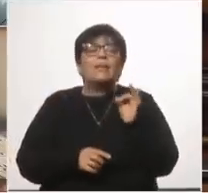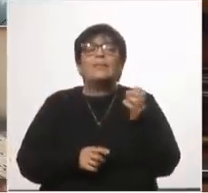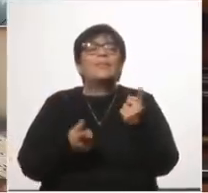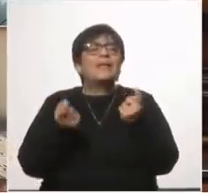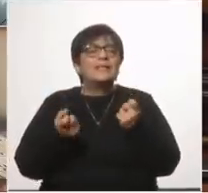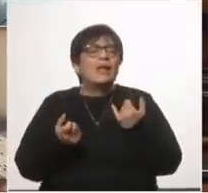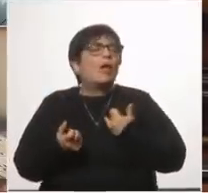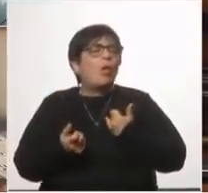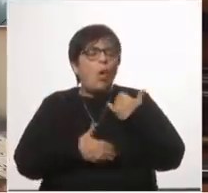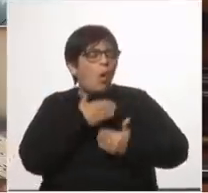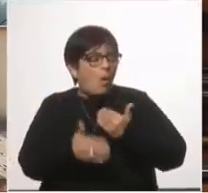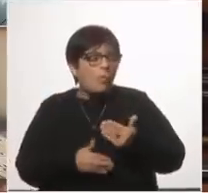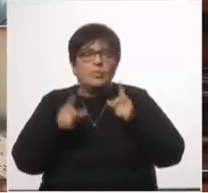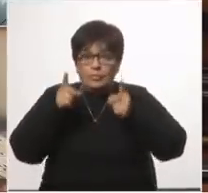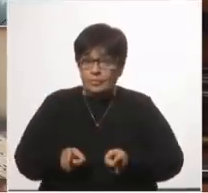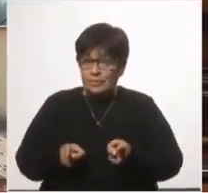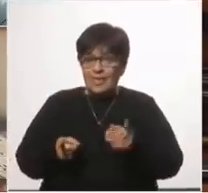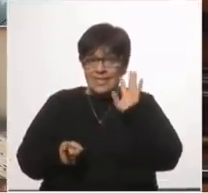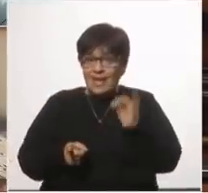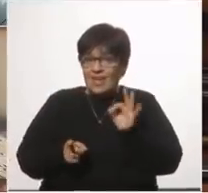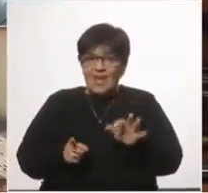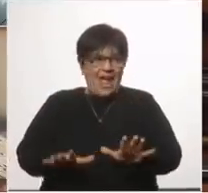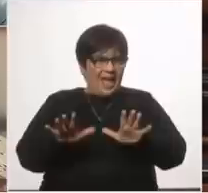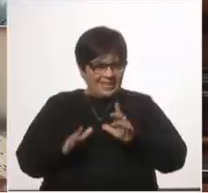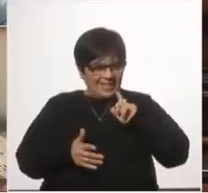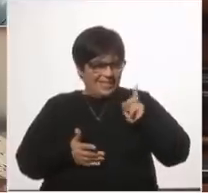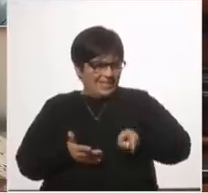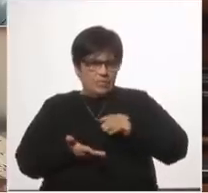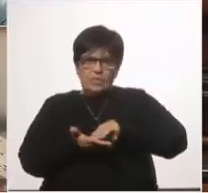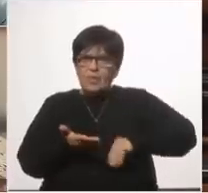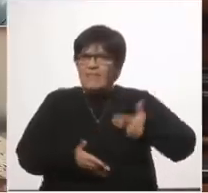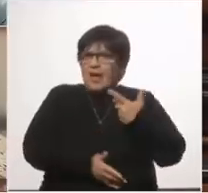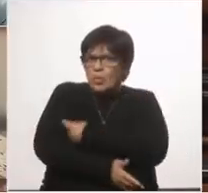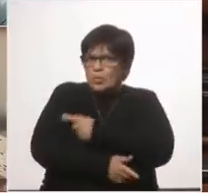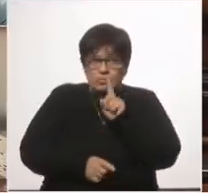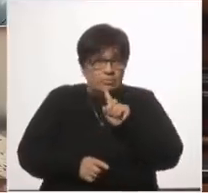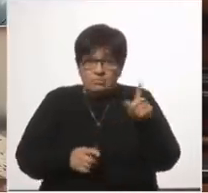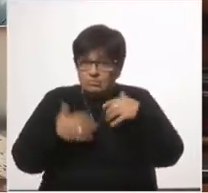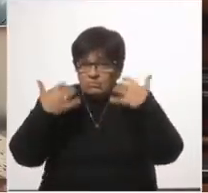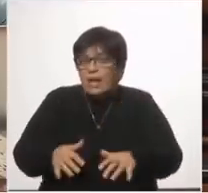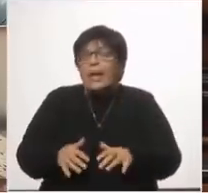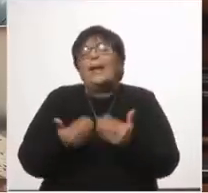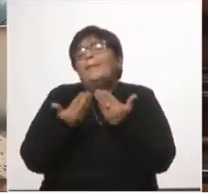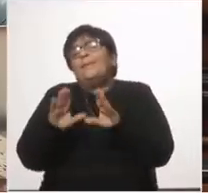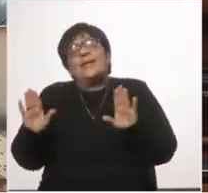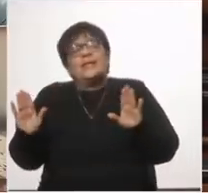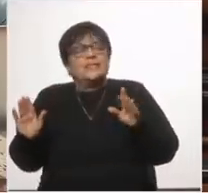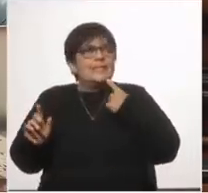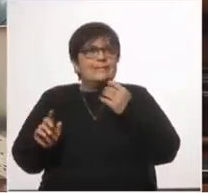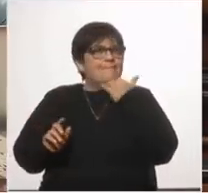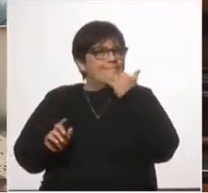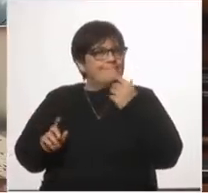cómo se hizo también queremos saber por qué no se incluyó más temprano en los procesos de vacunación no al inicio cuando todavía no estaba